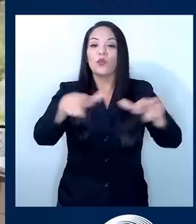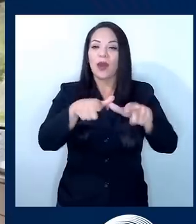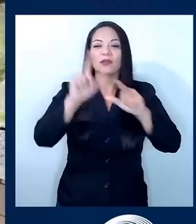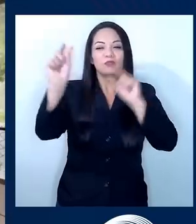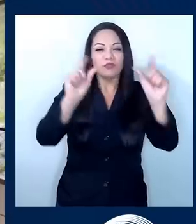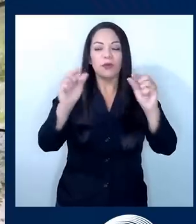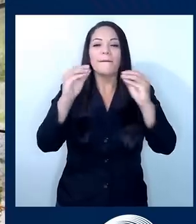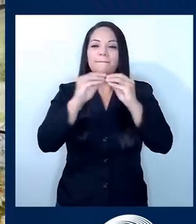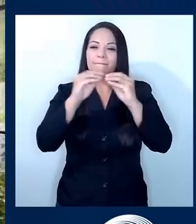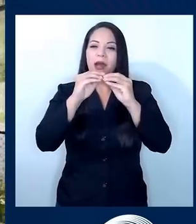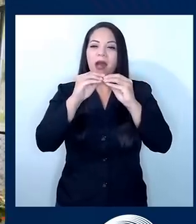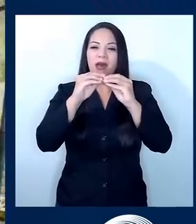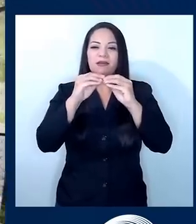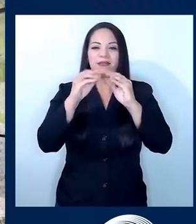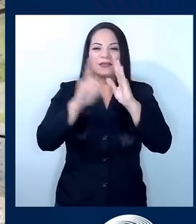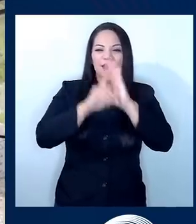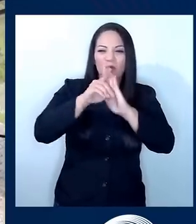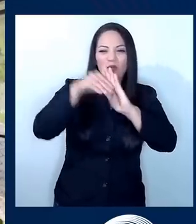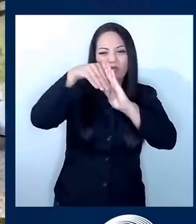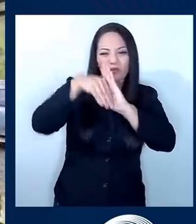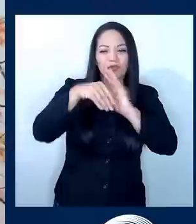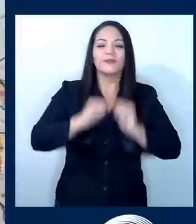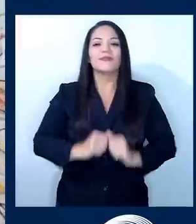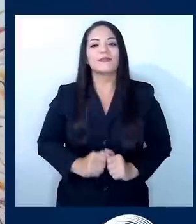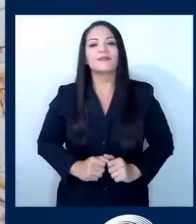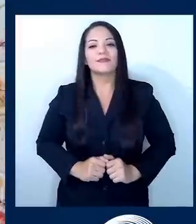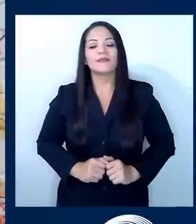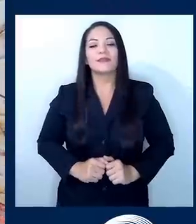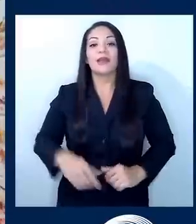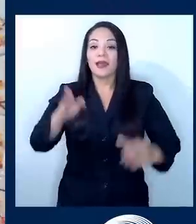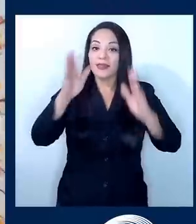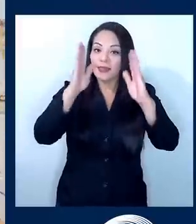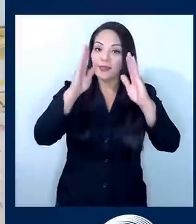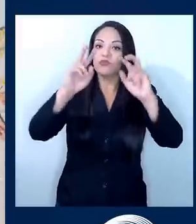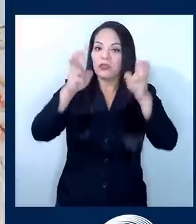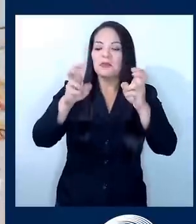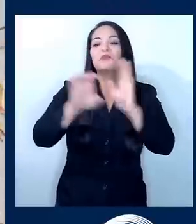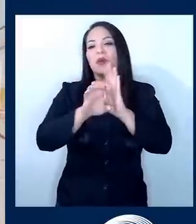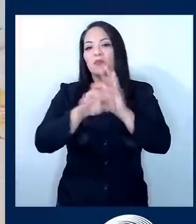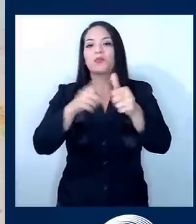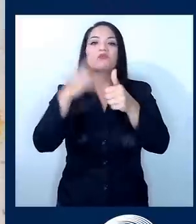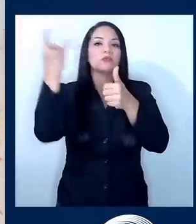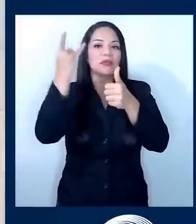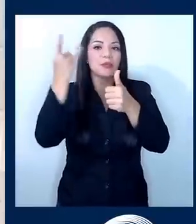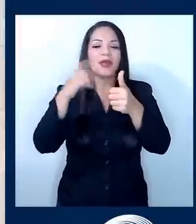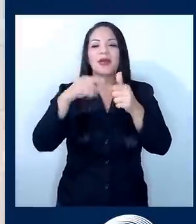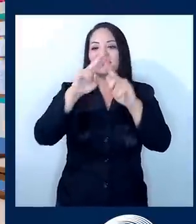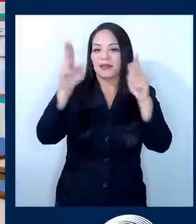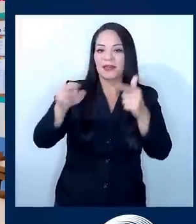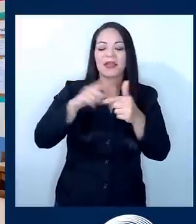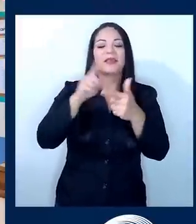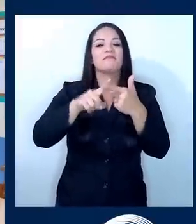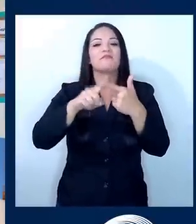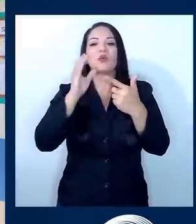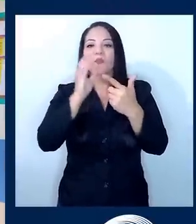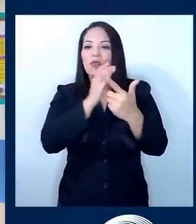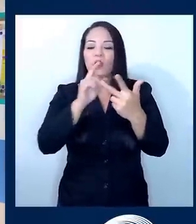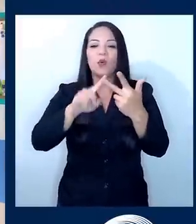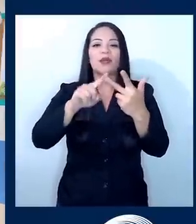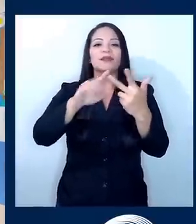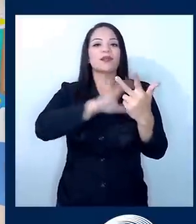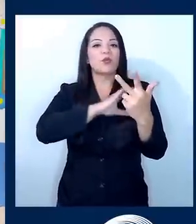desarrollo. Mire, se atendieron temas de conectividad, infraestructura, comedores, seguridad,